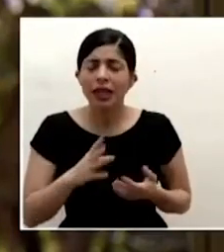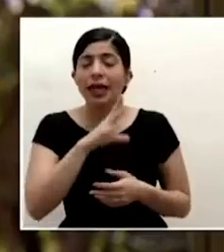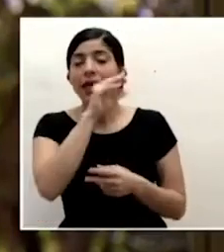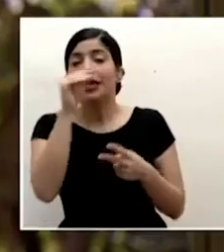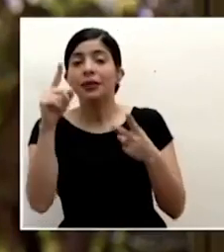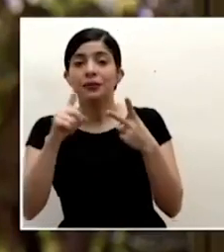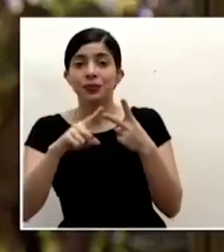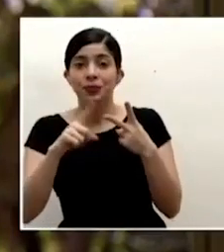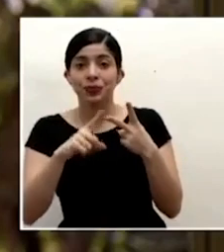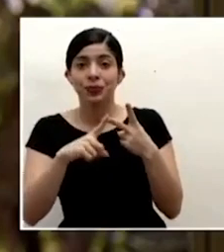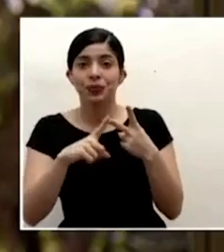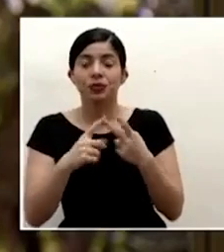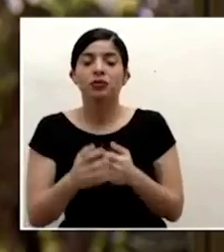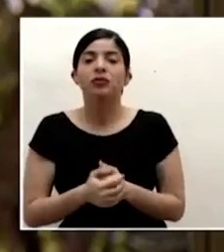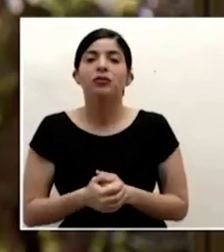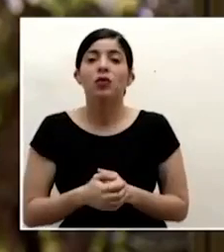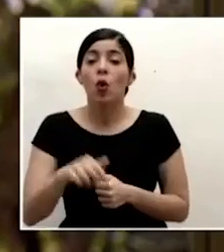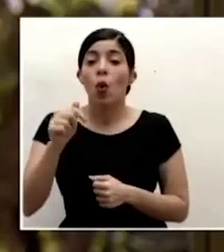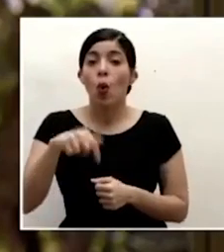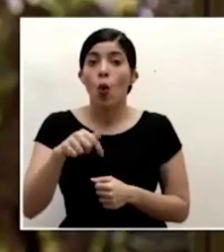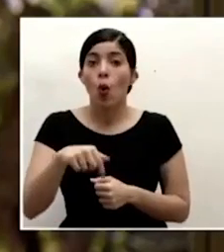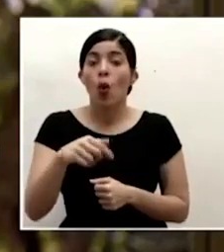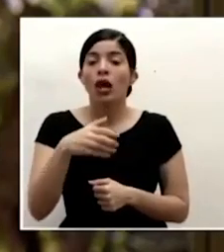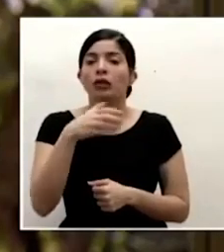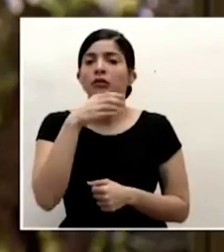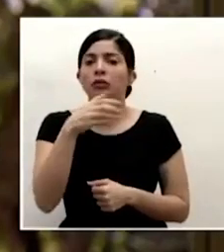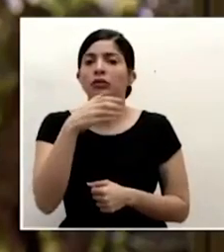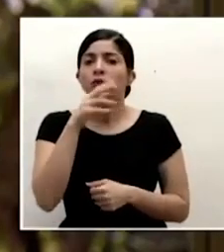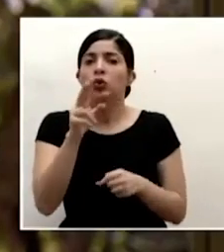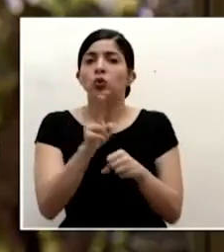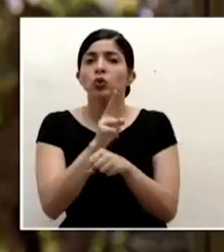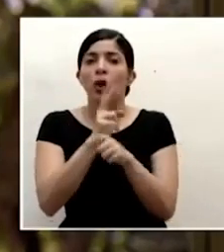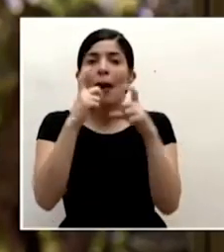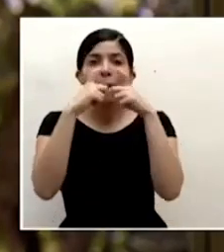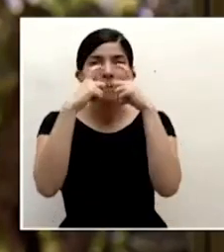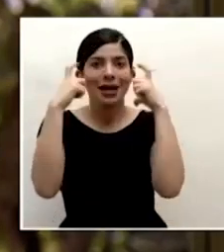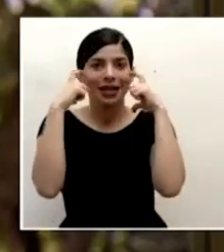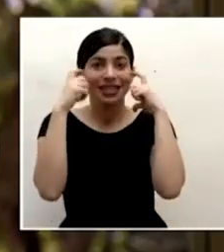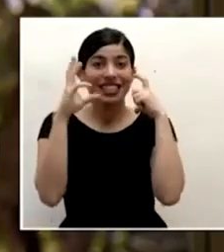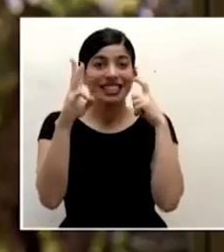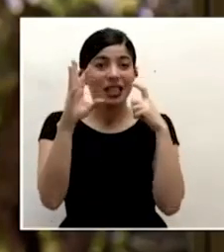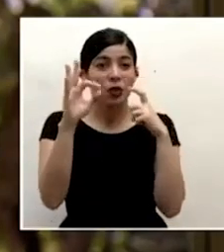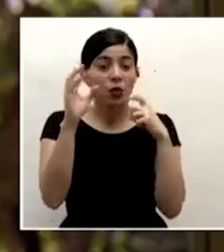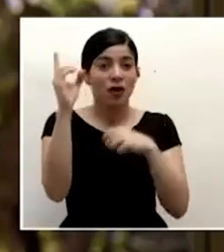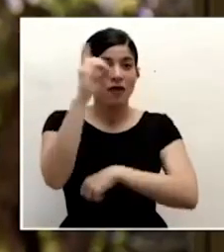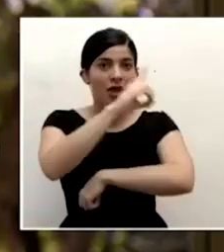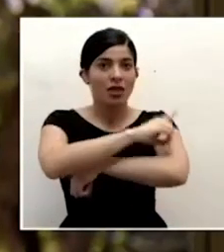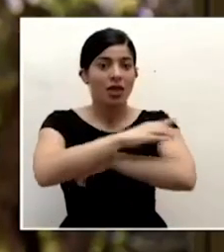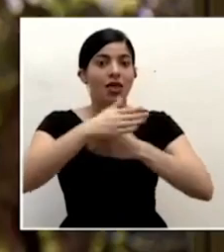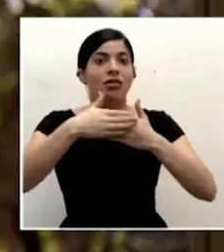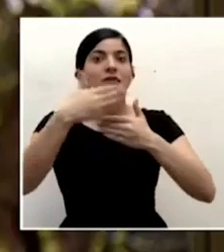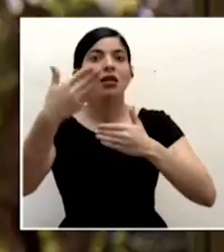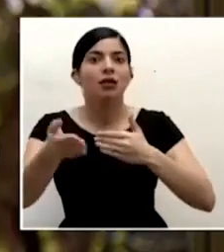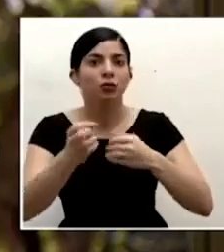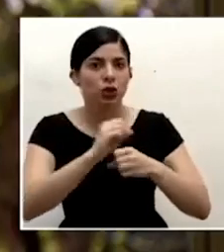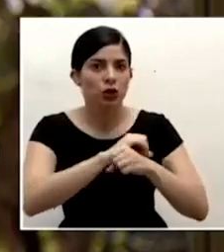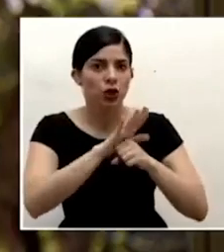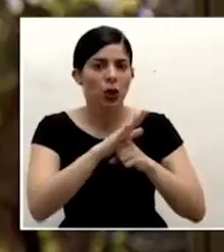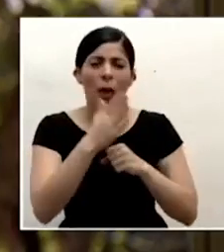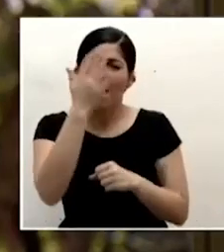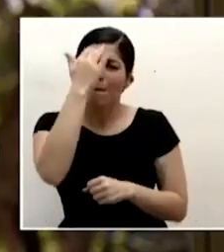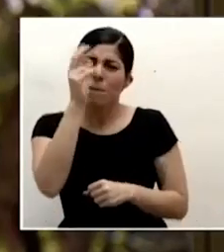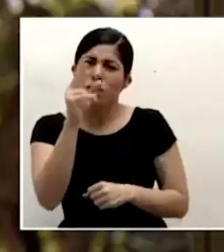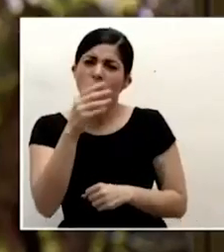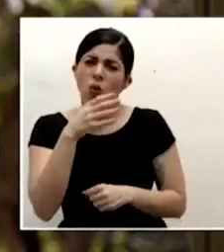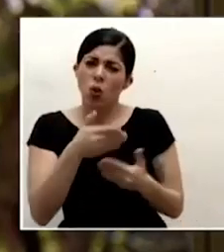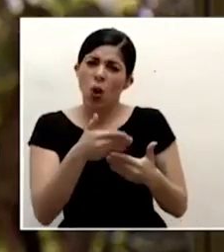hoy están recomendando el uso de la mascarilla 69 días después de que llegó el covid-19 a costa rica porque no se hizo antes como se ocurrió en